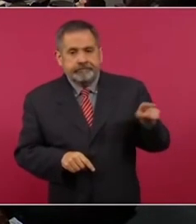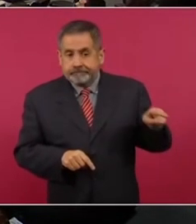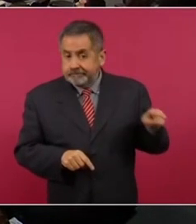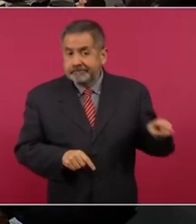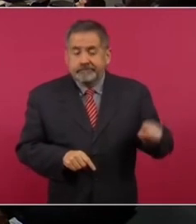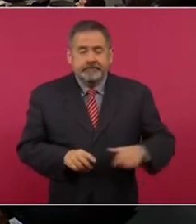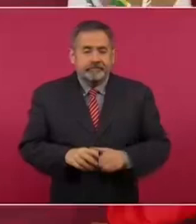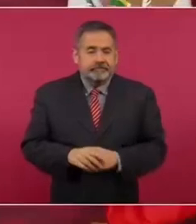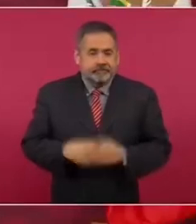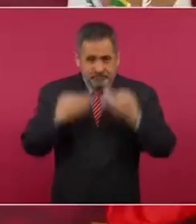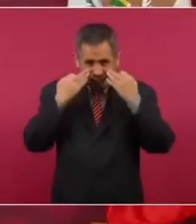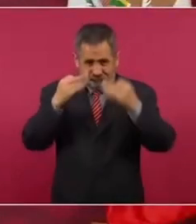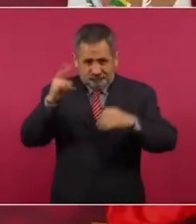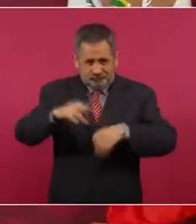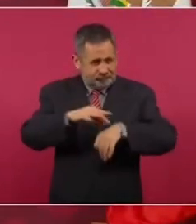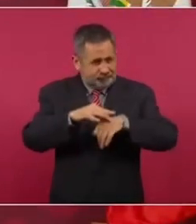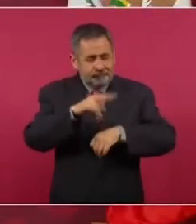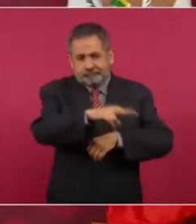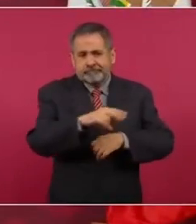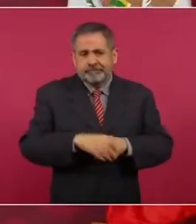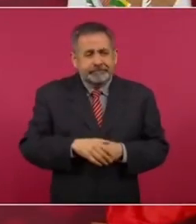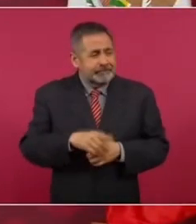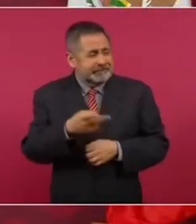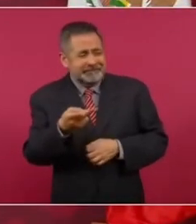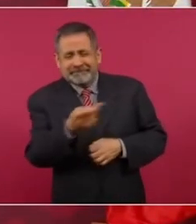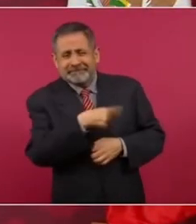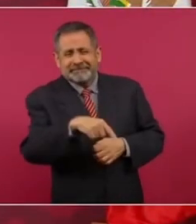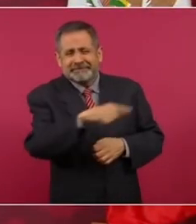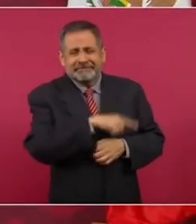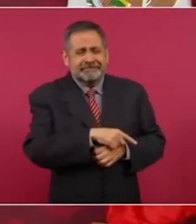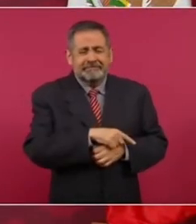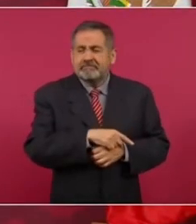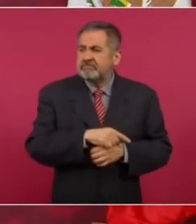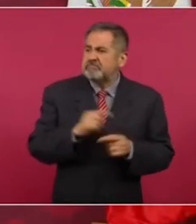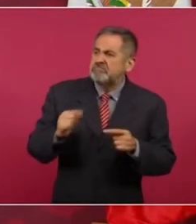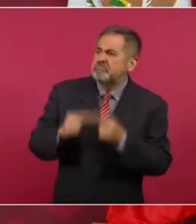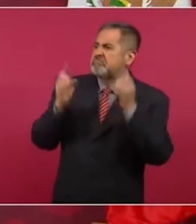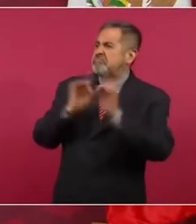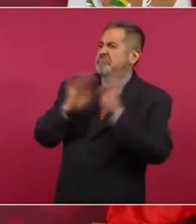Ni me consta que son unos reaccionarios.